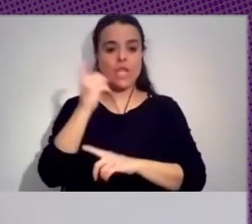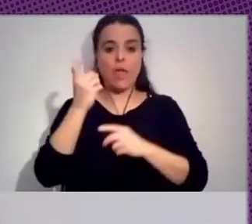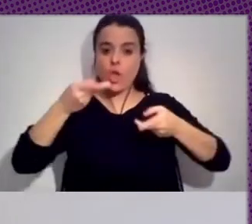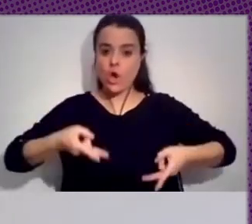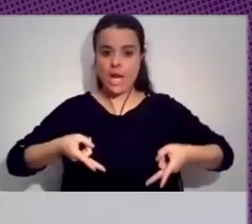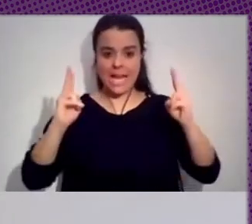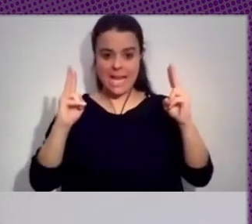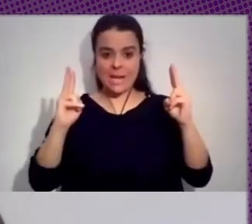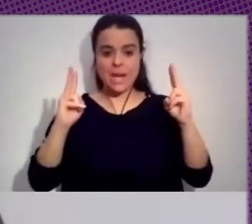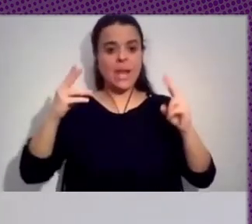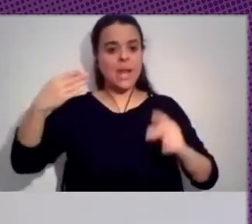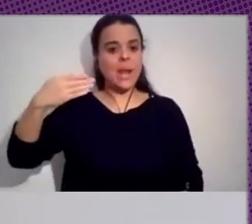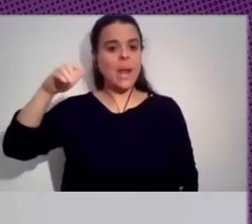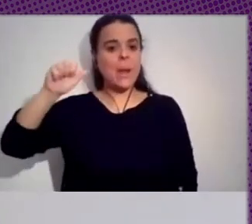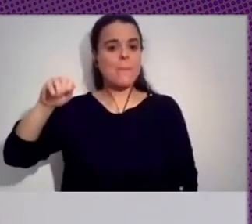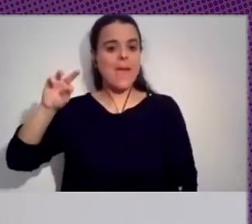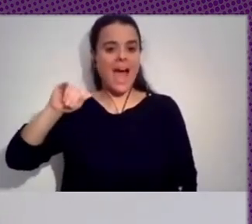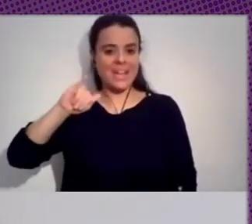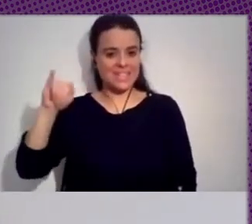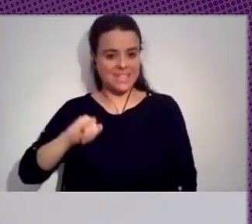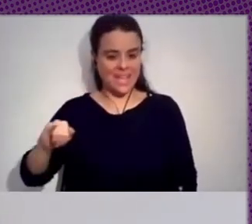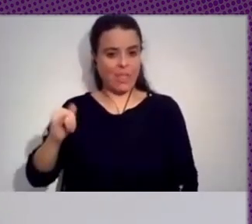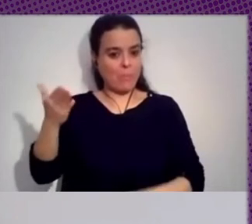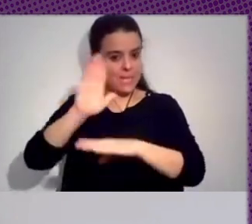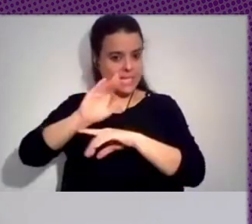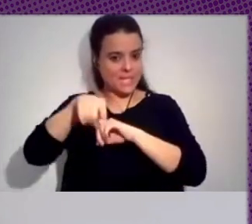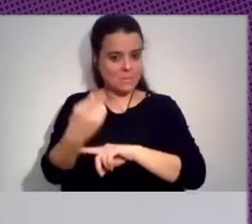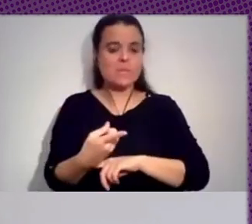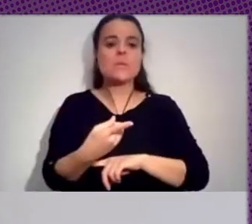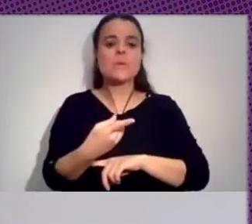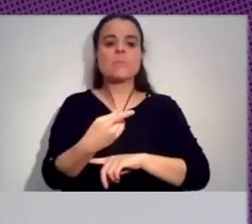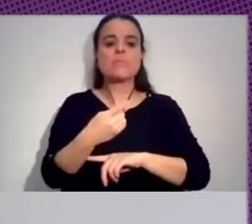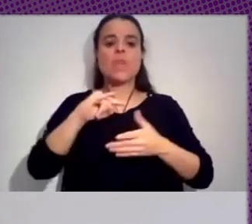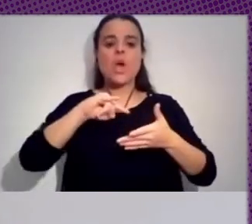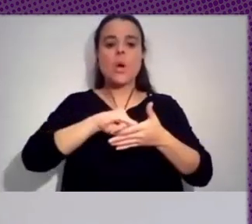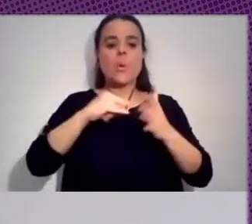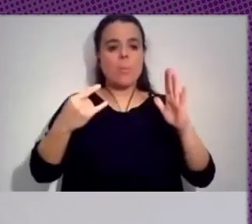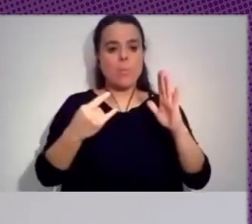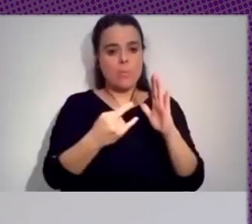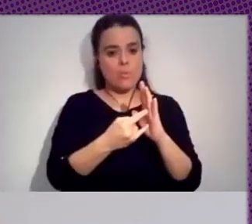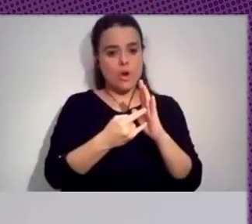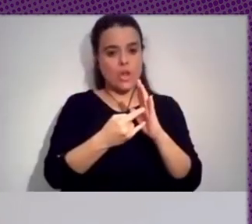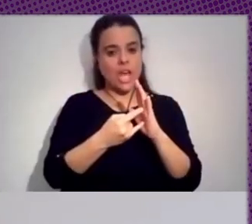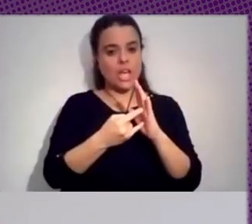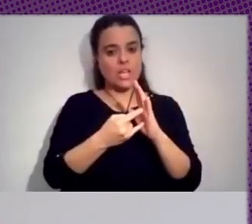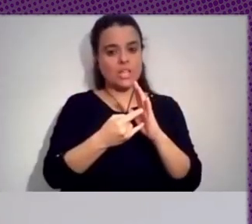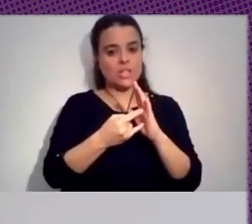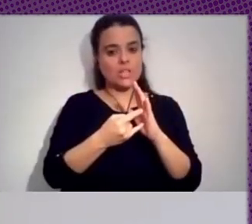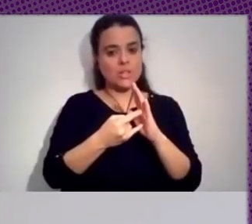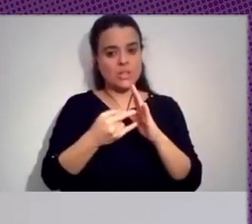presentar Beatriz Pusaniche, el proyecto Nodio, que nos va a presentar Glenn